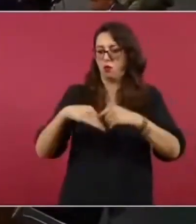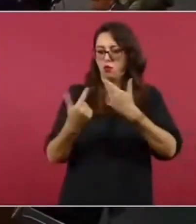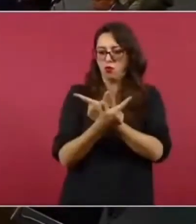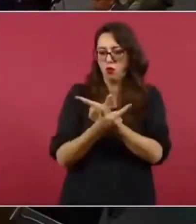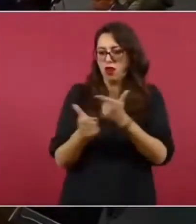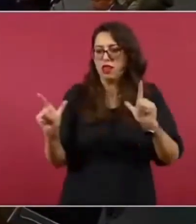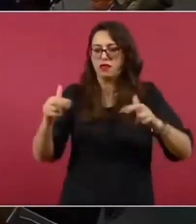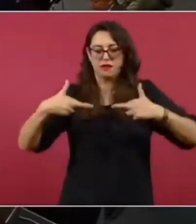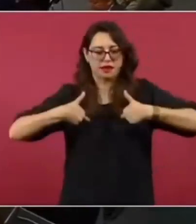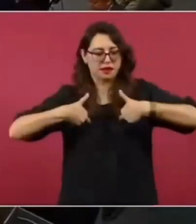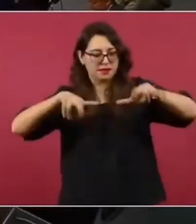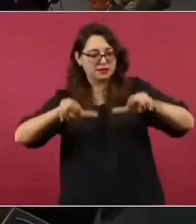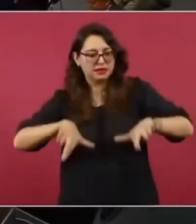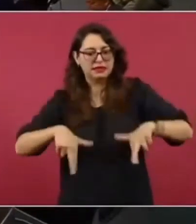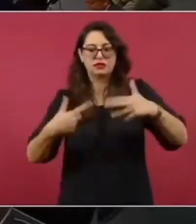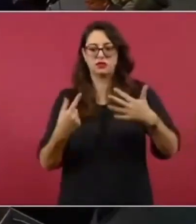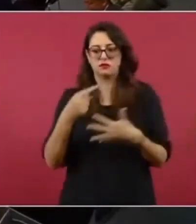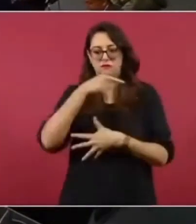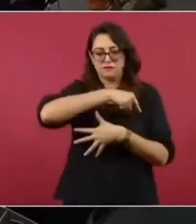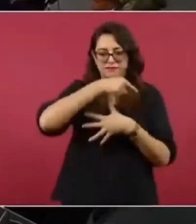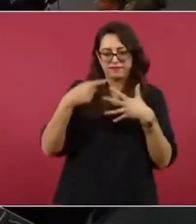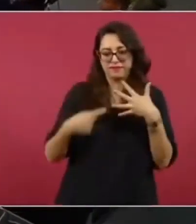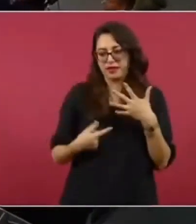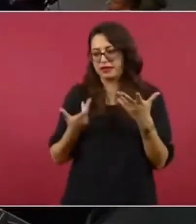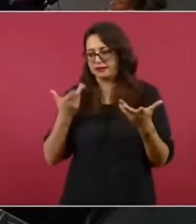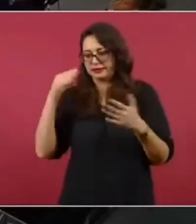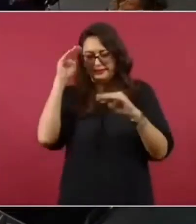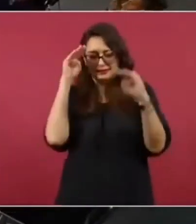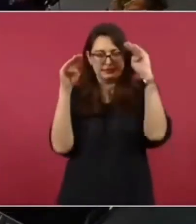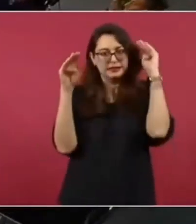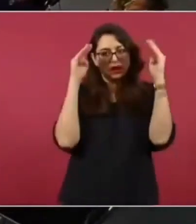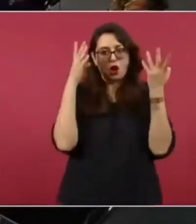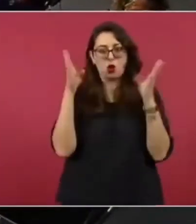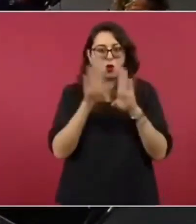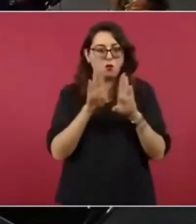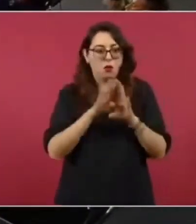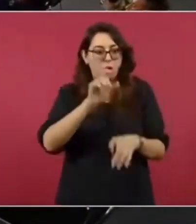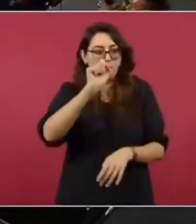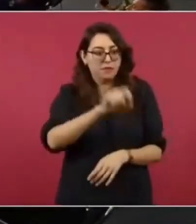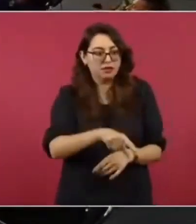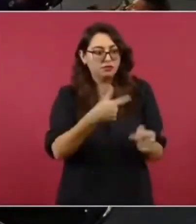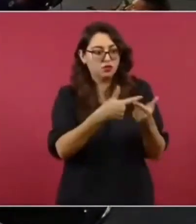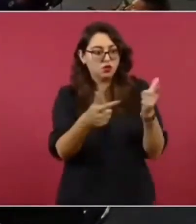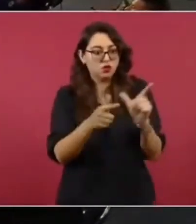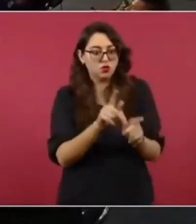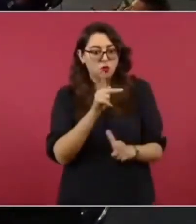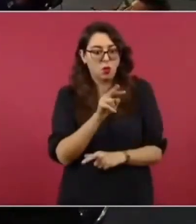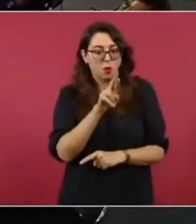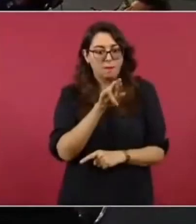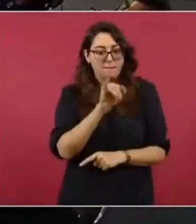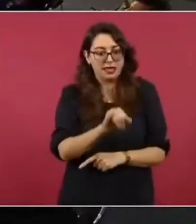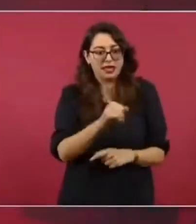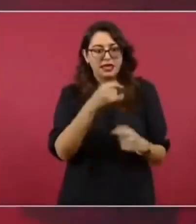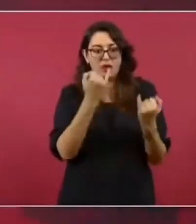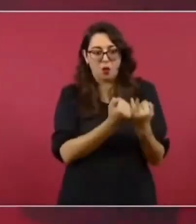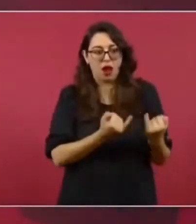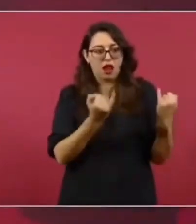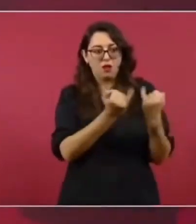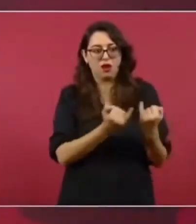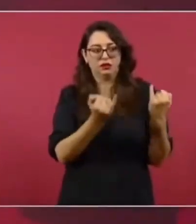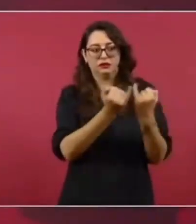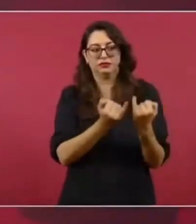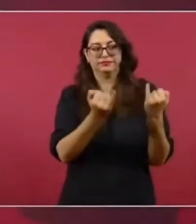y empiezan a compartir el poder querían establecer